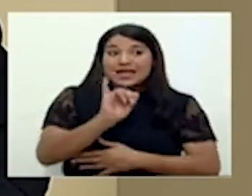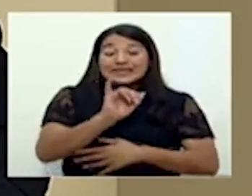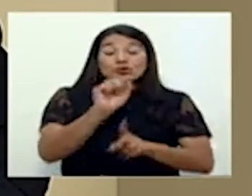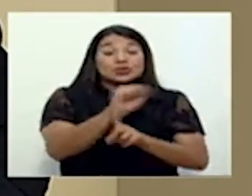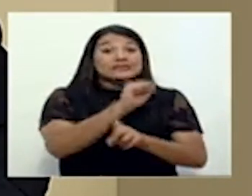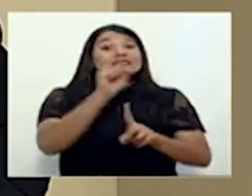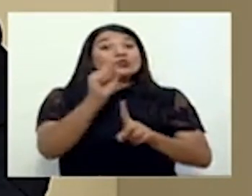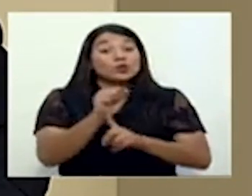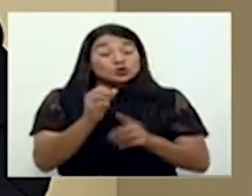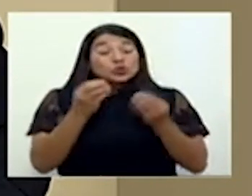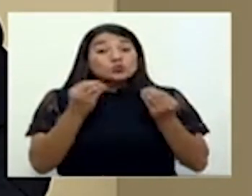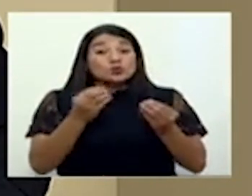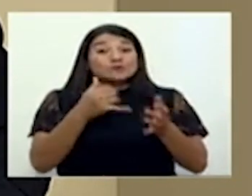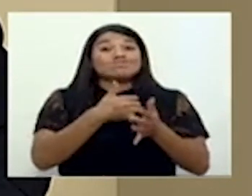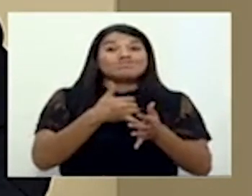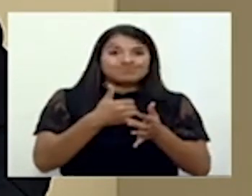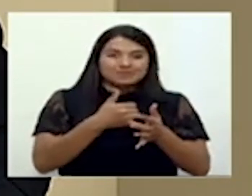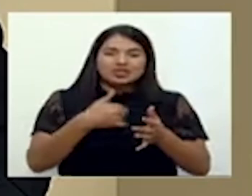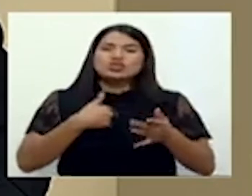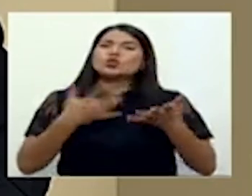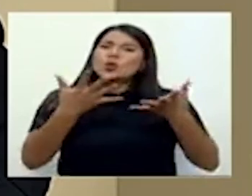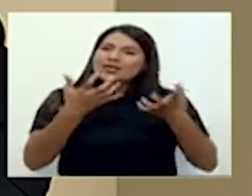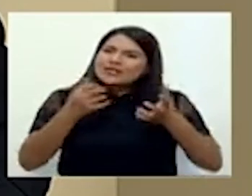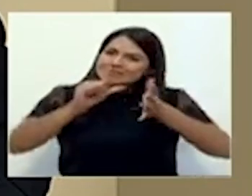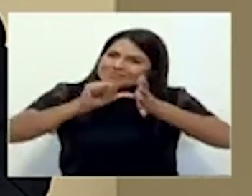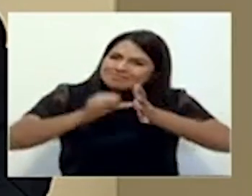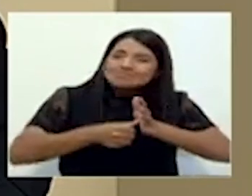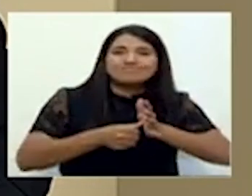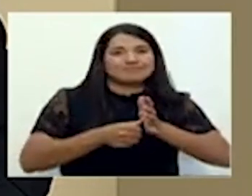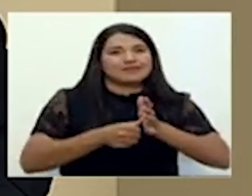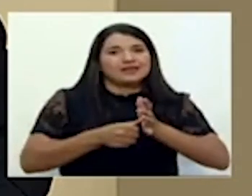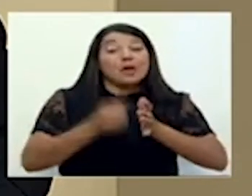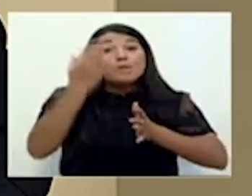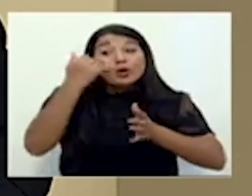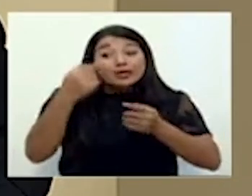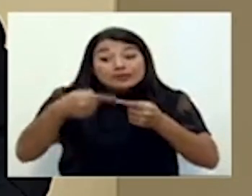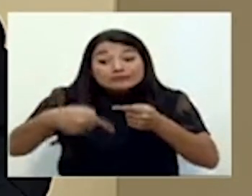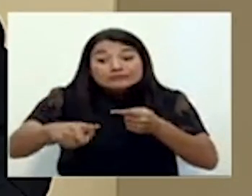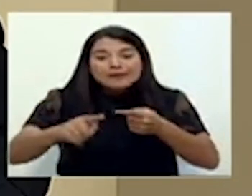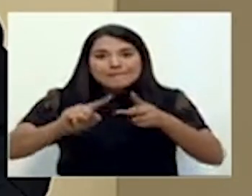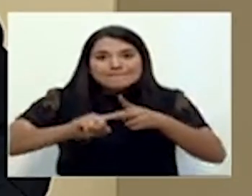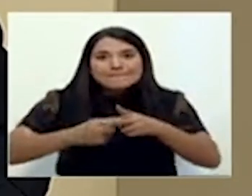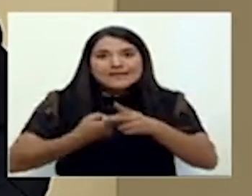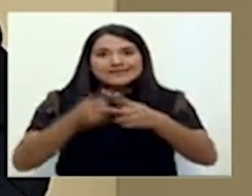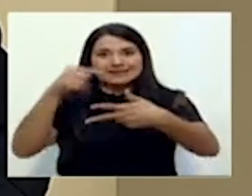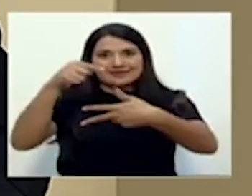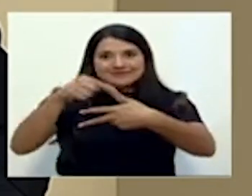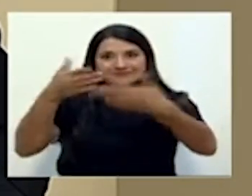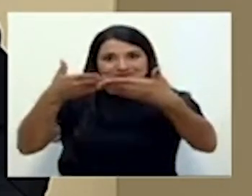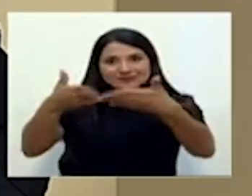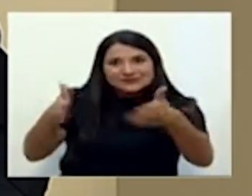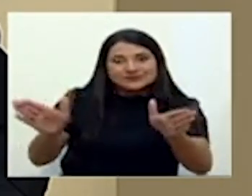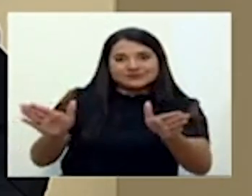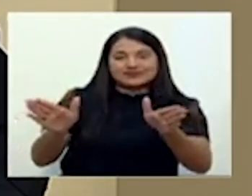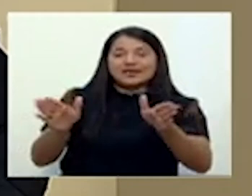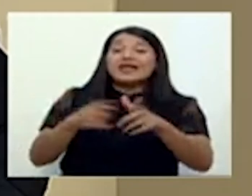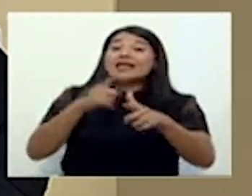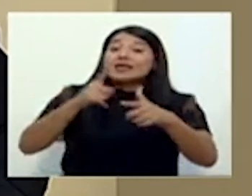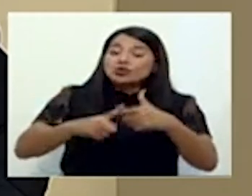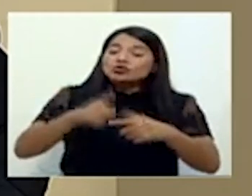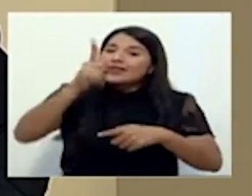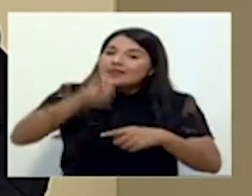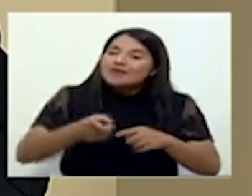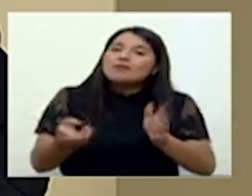mucho, sobre todo porque venimos a una fase de apertura. Cuando hablamos de la fase de apertura, tenemos que reiterar en que el